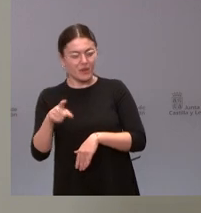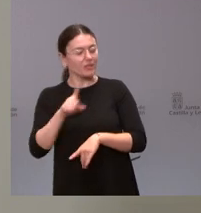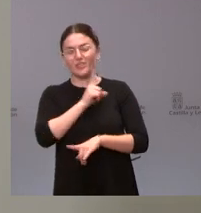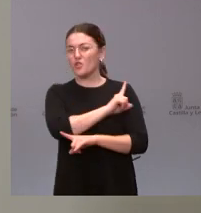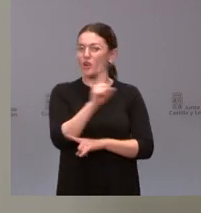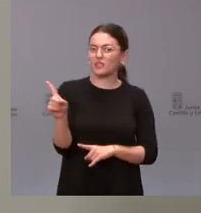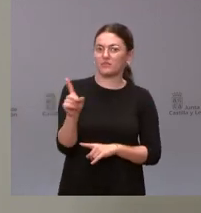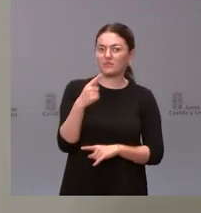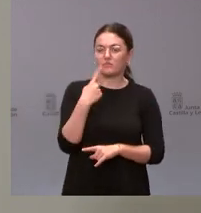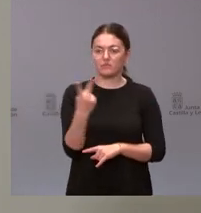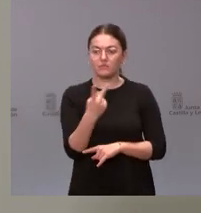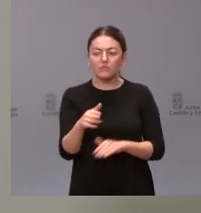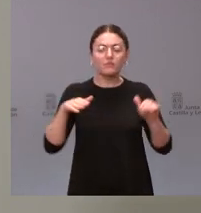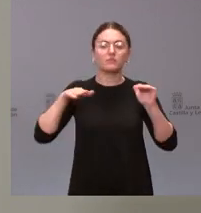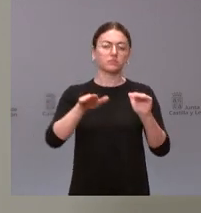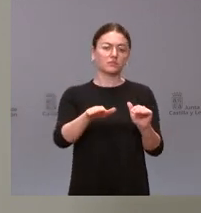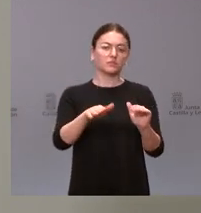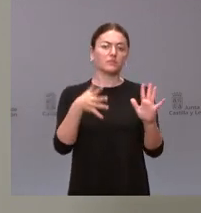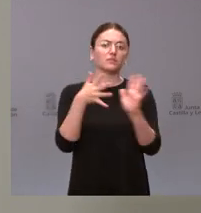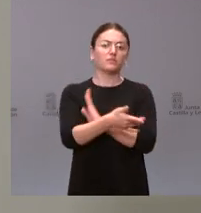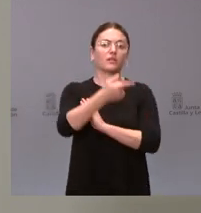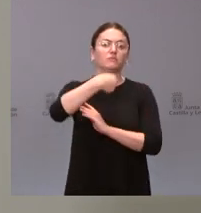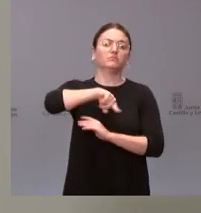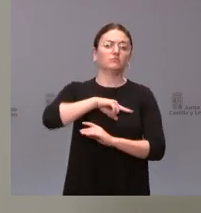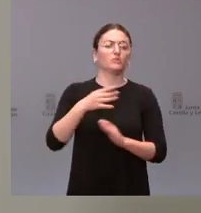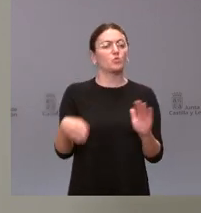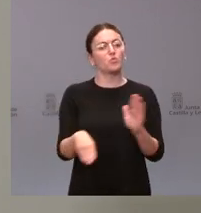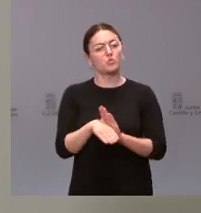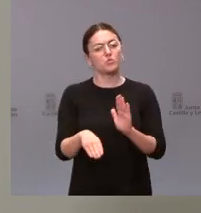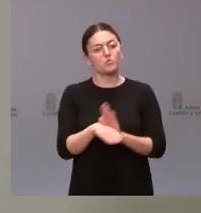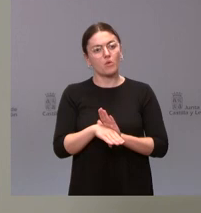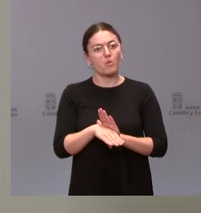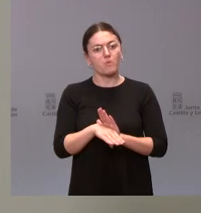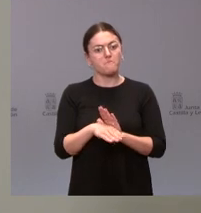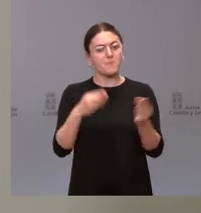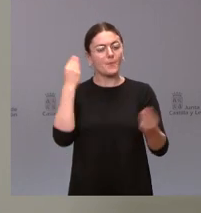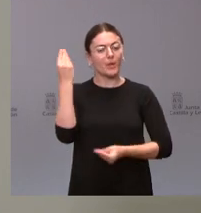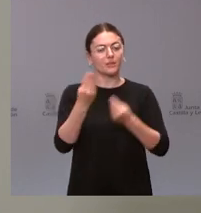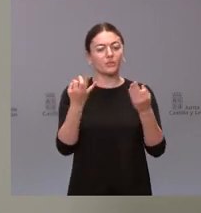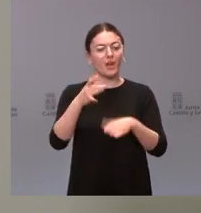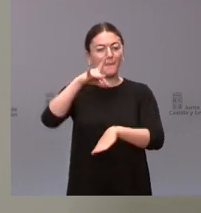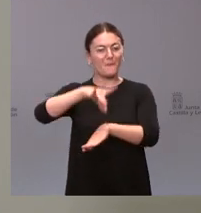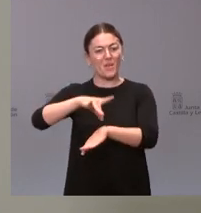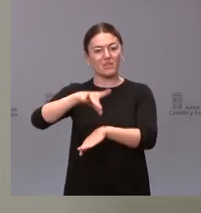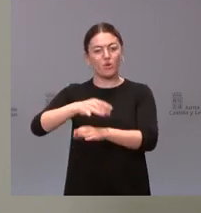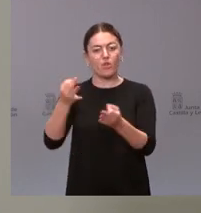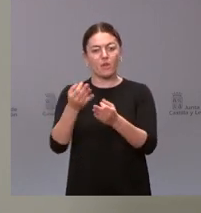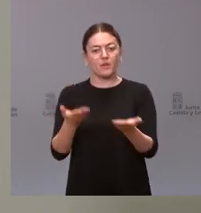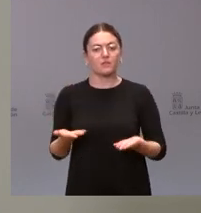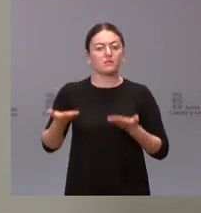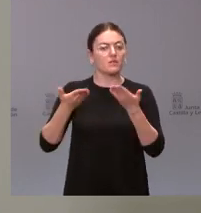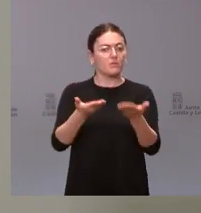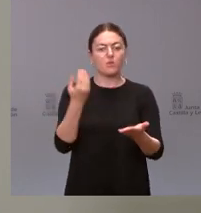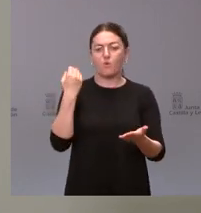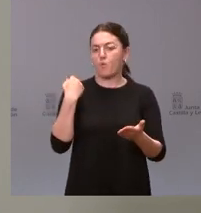que no es incompatible y por tanto seguiremos manteniendo la idea de que los médicos tienen que ir prestando su servicio en los consultorios